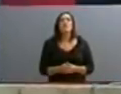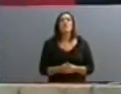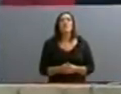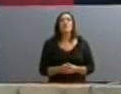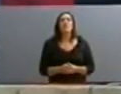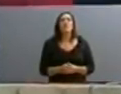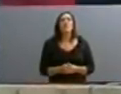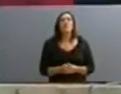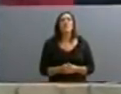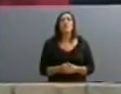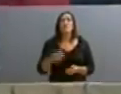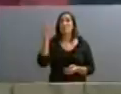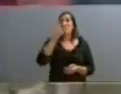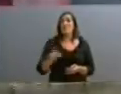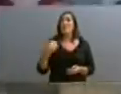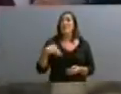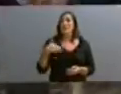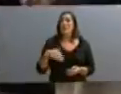La Argentina,